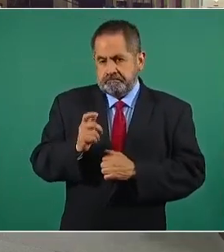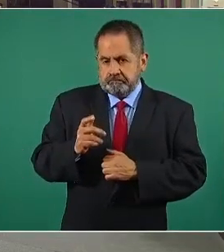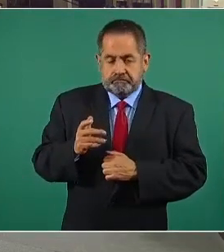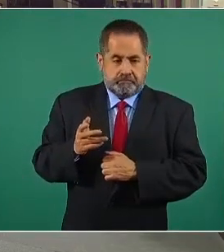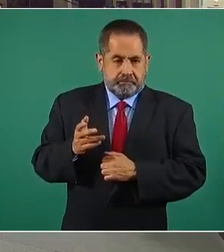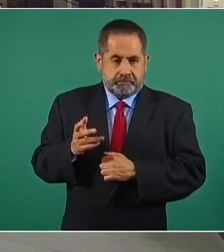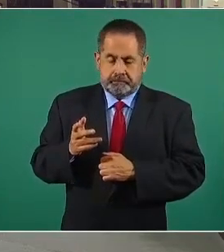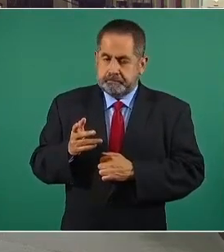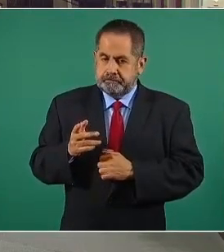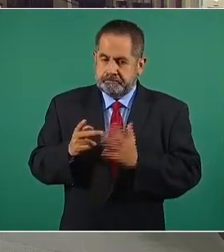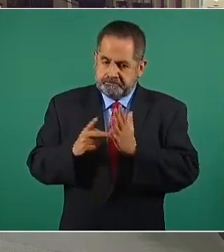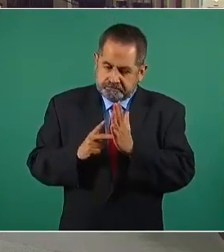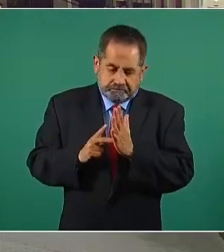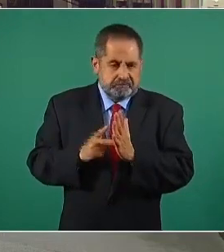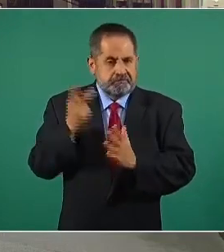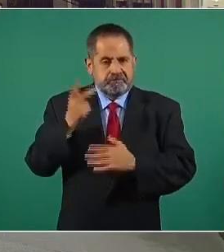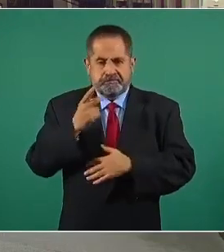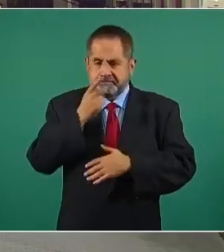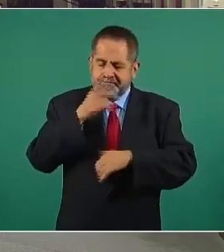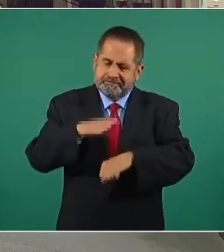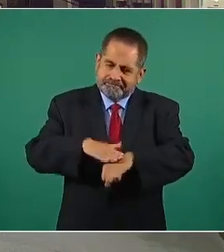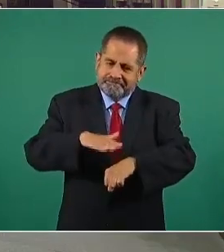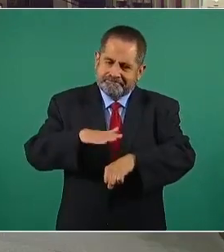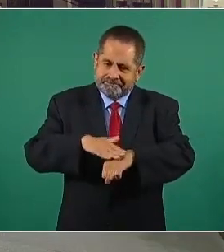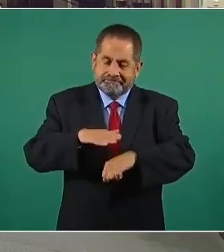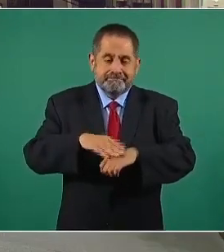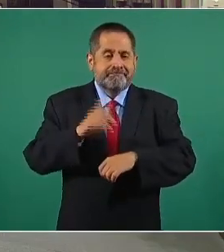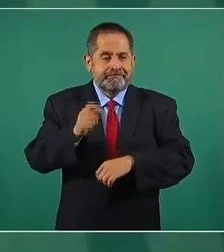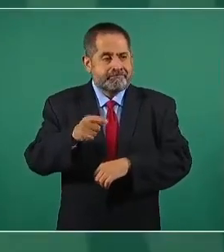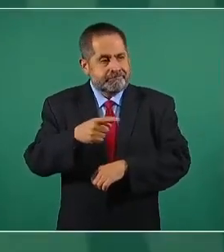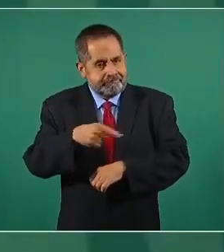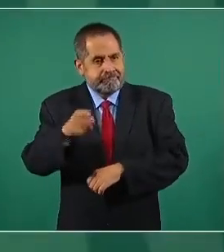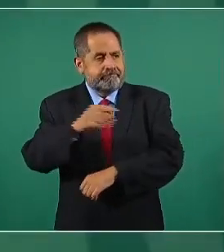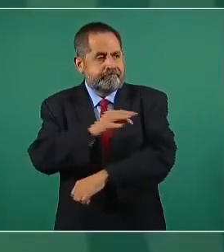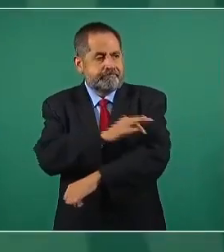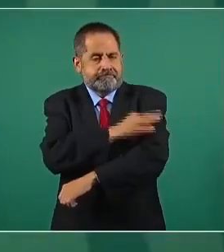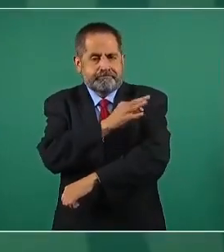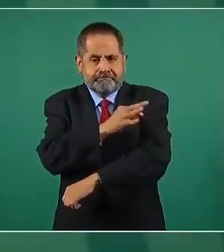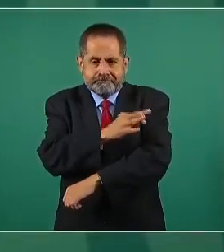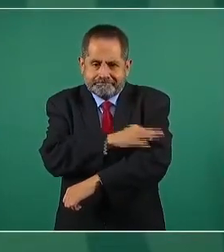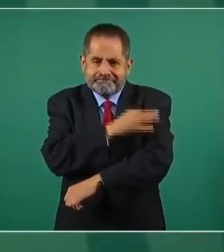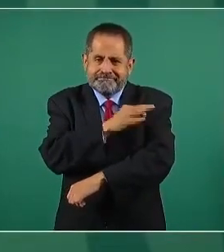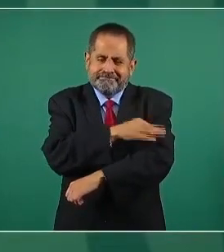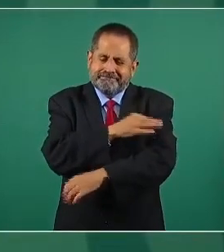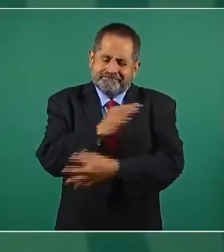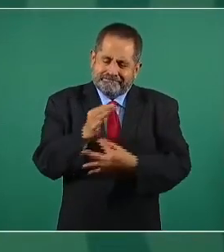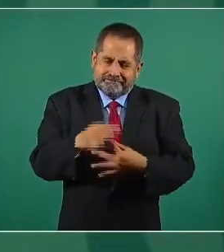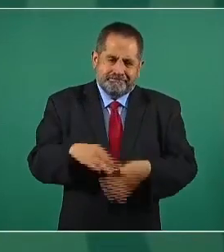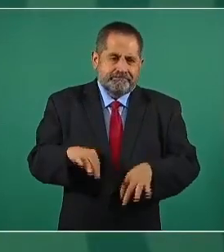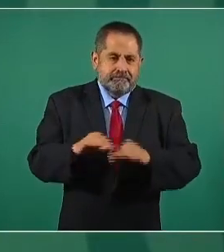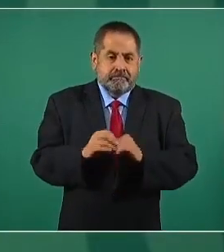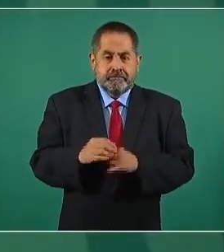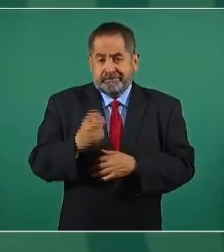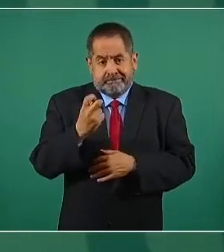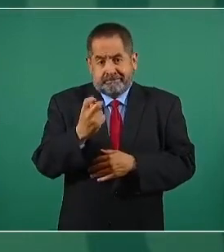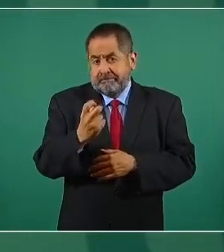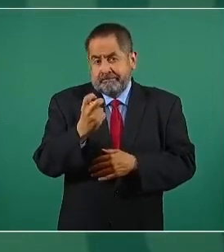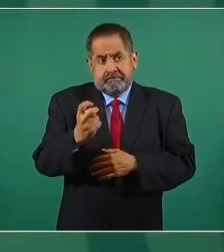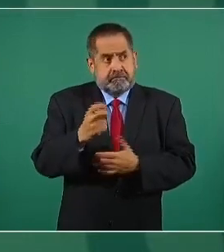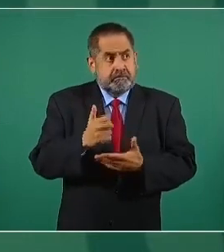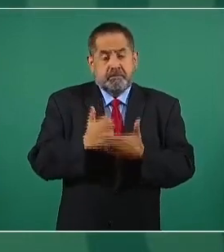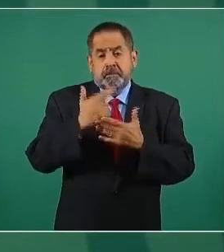la vacunación, porque es la mejor manera